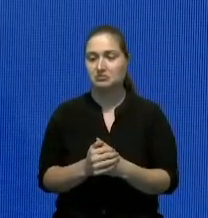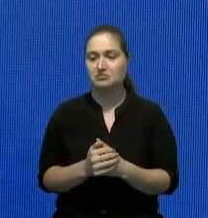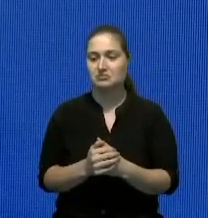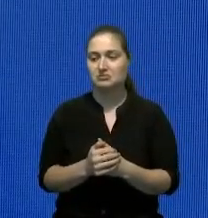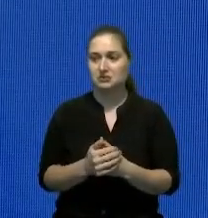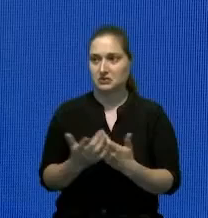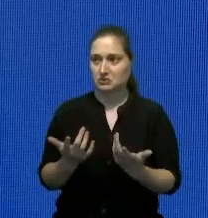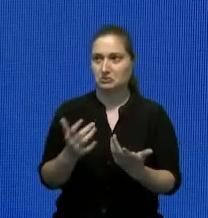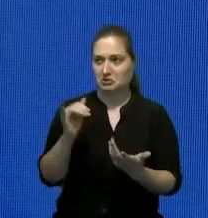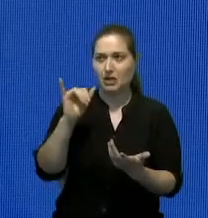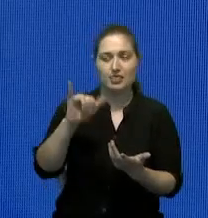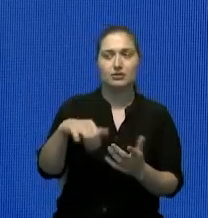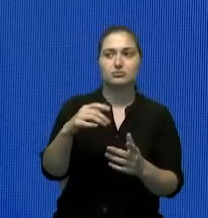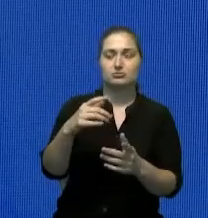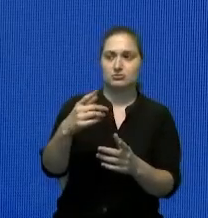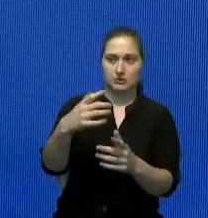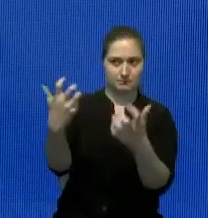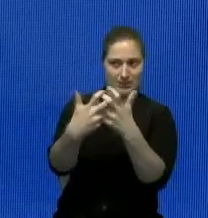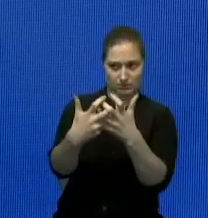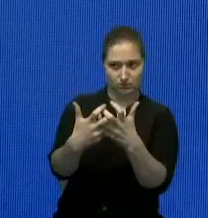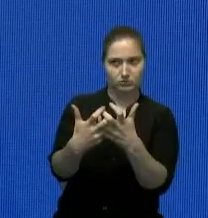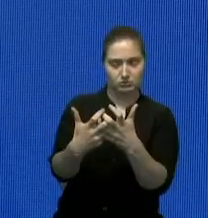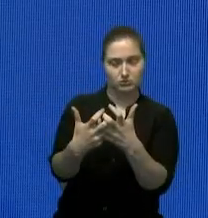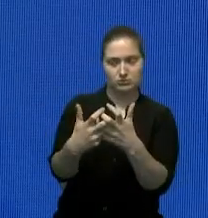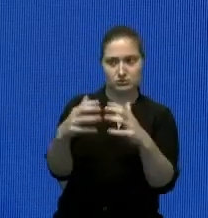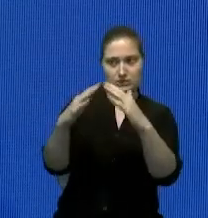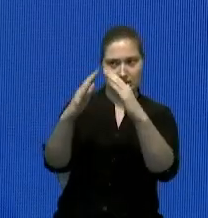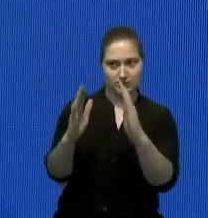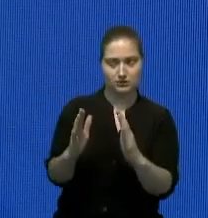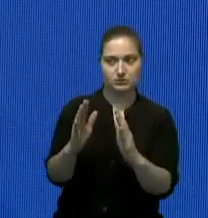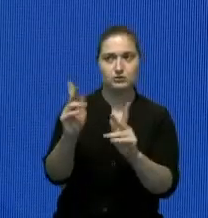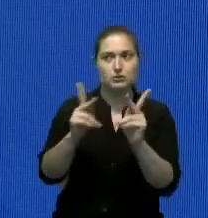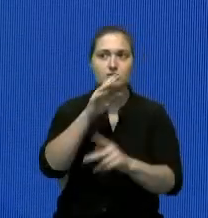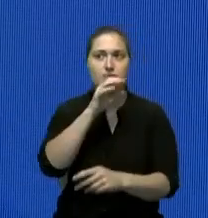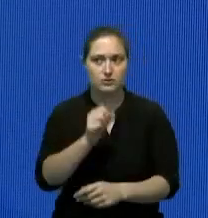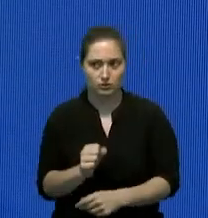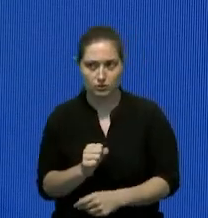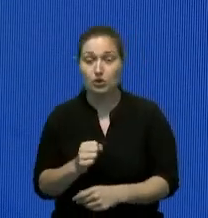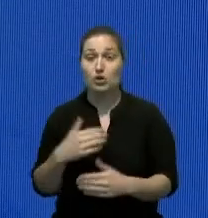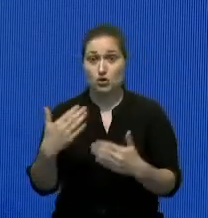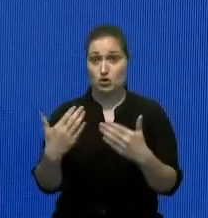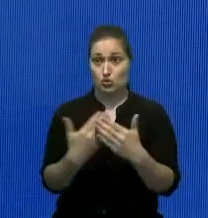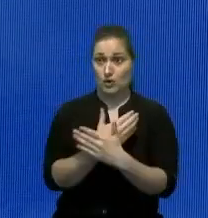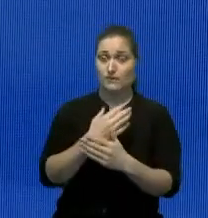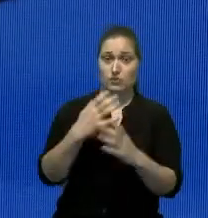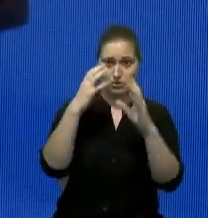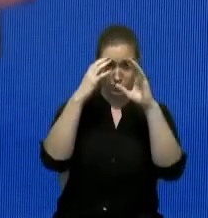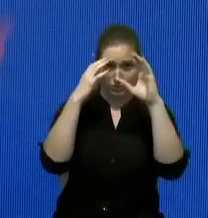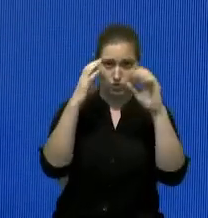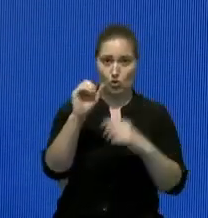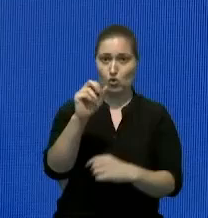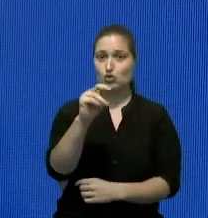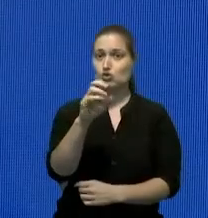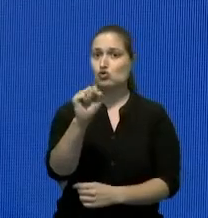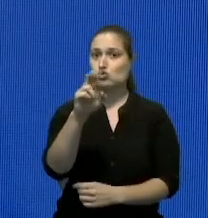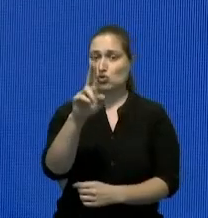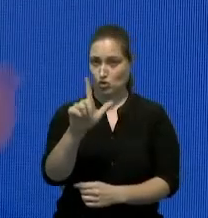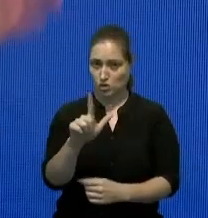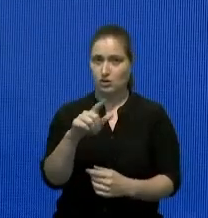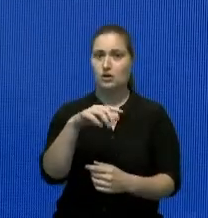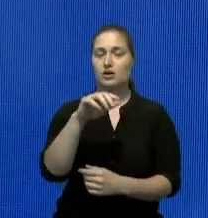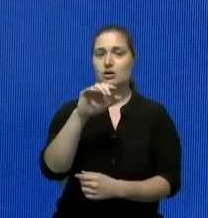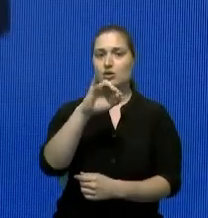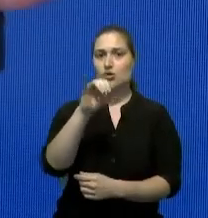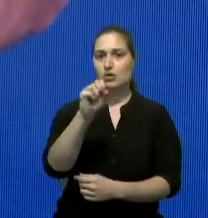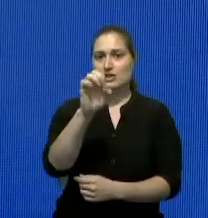plataforma indicada lo que le vamos a decir al nuevo cónsul Jesús Vázquez que volvamos a hacer el Familia Feliz